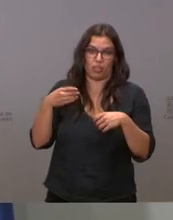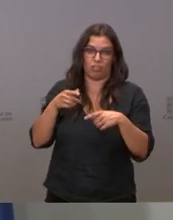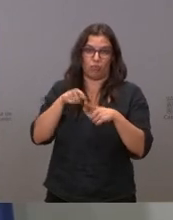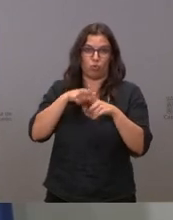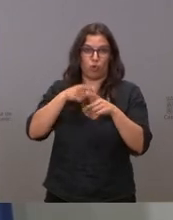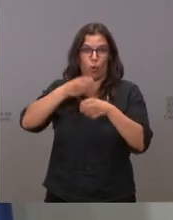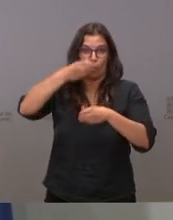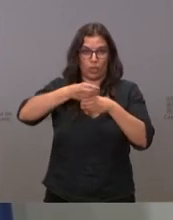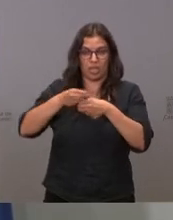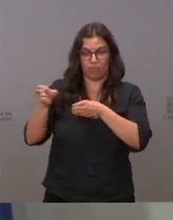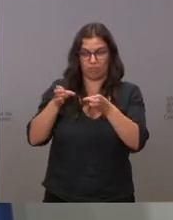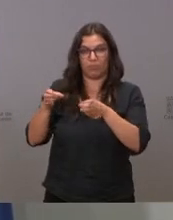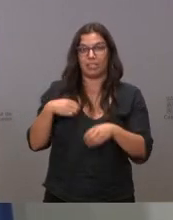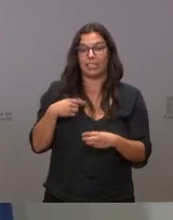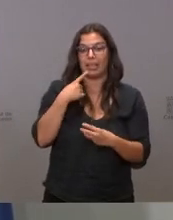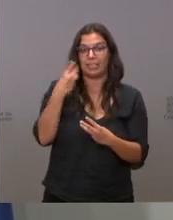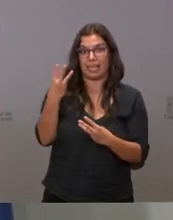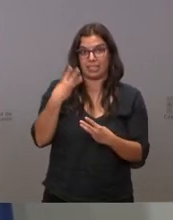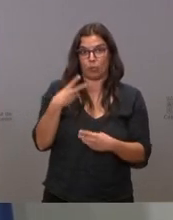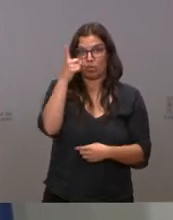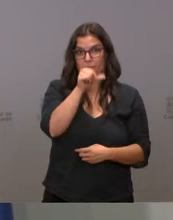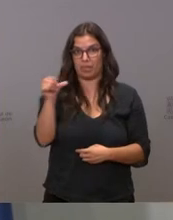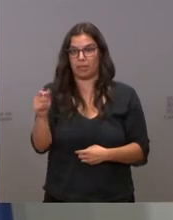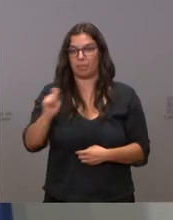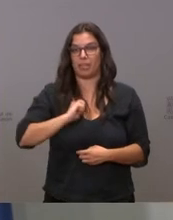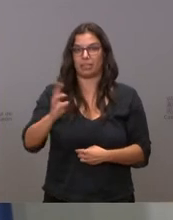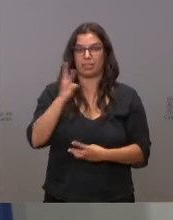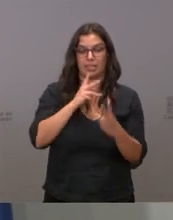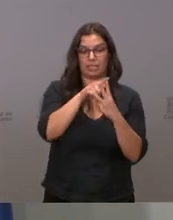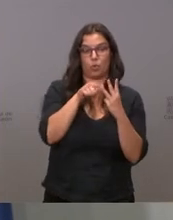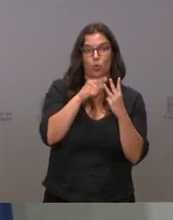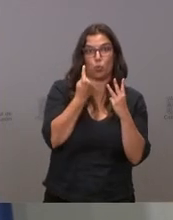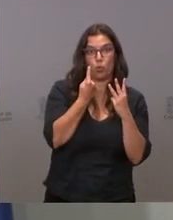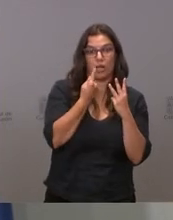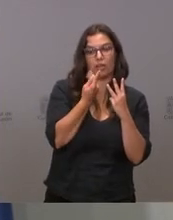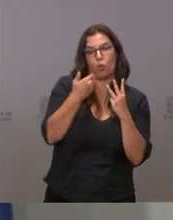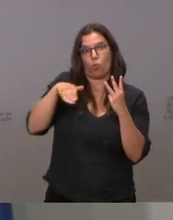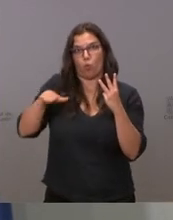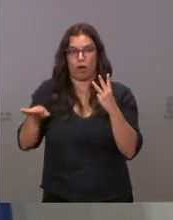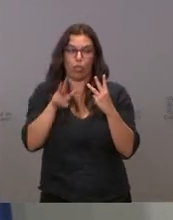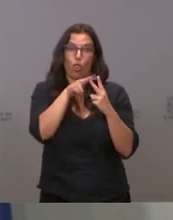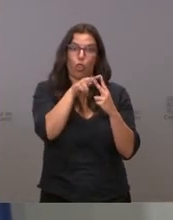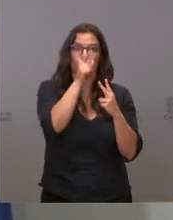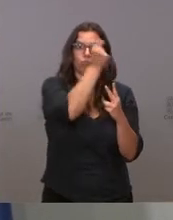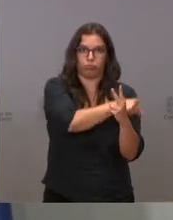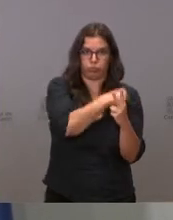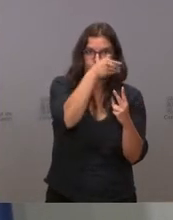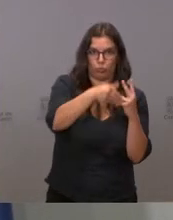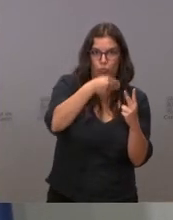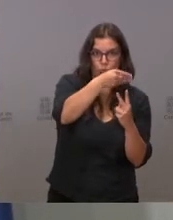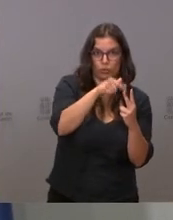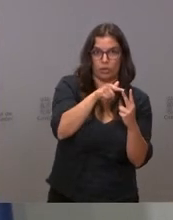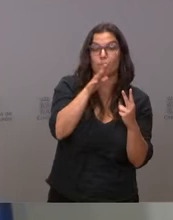yo tengo que poner separar una y poner dos. Le voy a explicar por qué. Porque es que estos